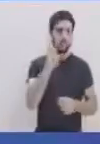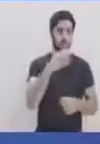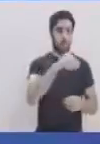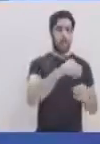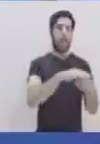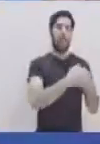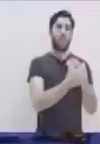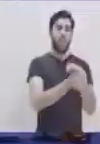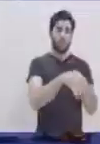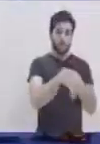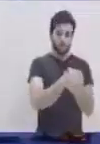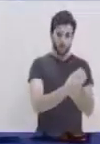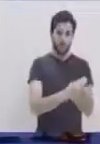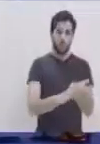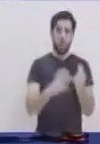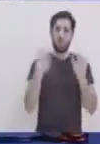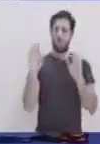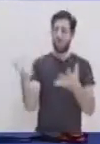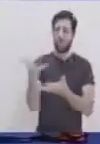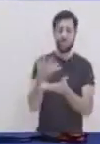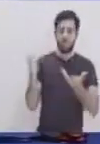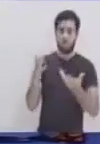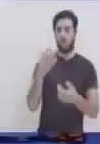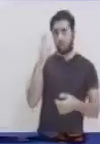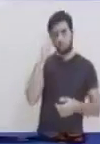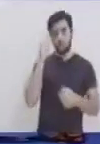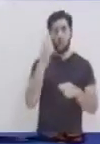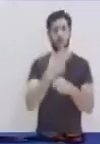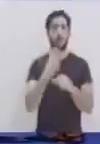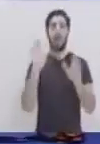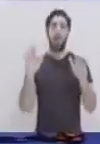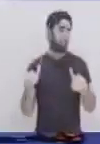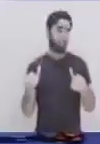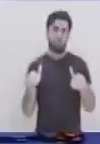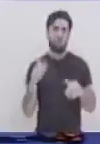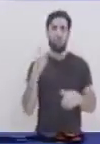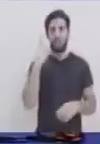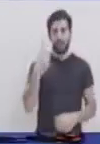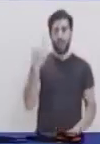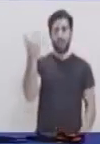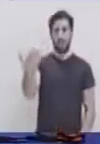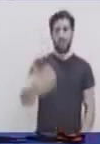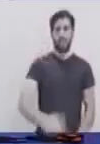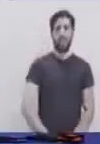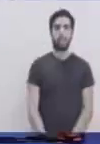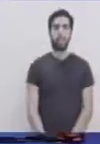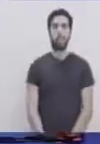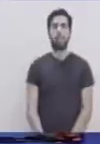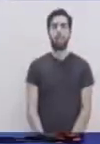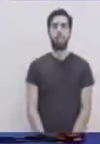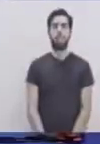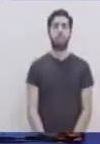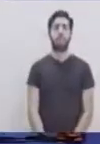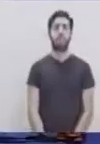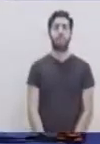constante de manos y lanzamiento social Guatemala no se detiene hasta la próxima